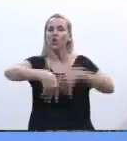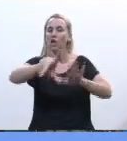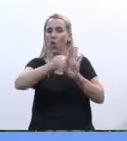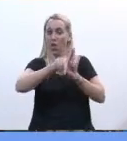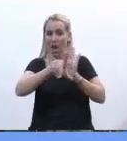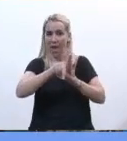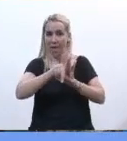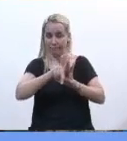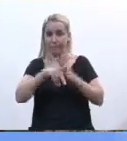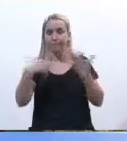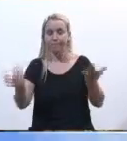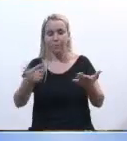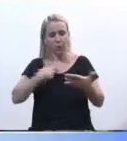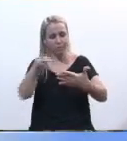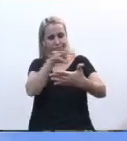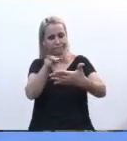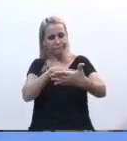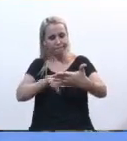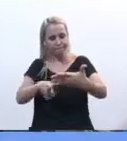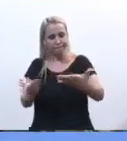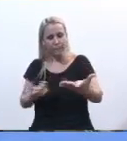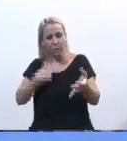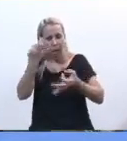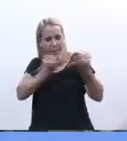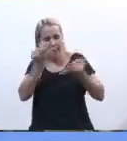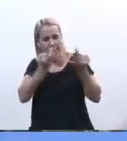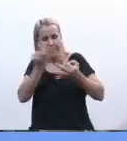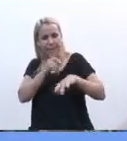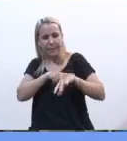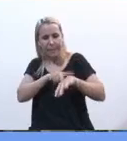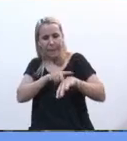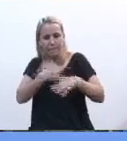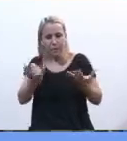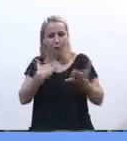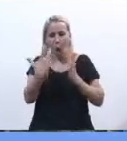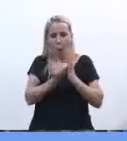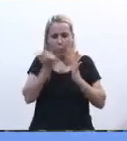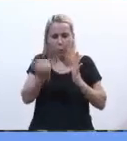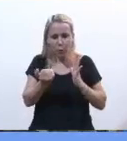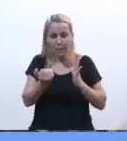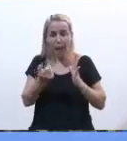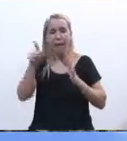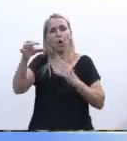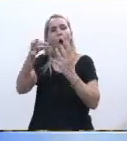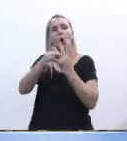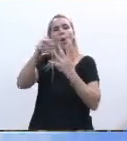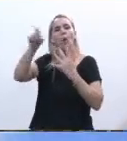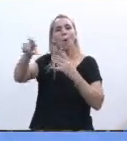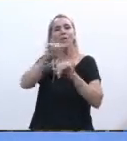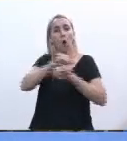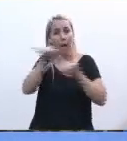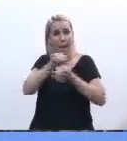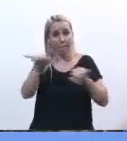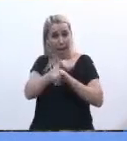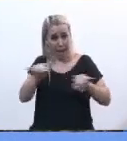y no evalúo ni me pongo el análisis del tiempo o la oportunidad. Fue su compromiso de campaña, lo